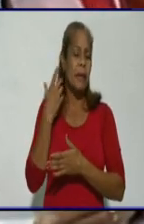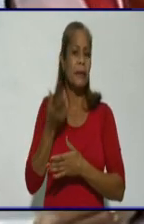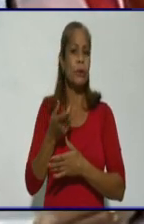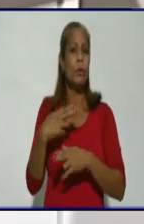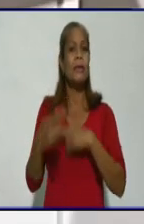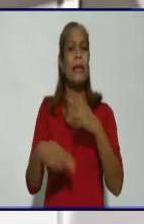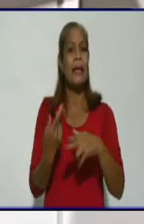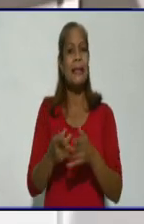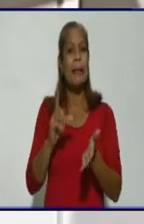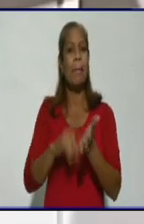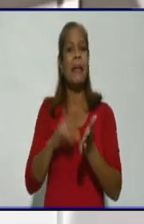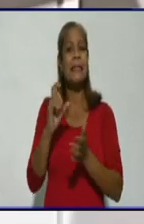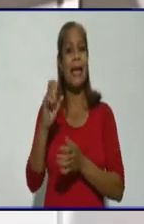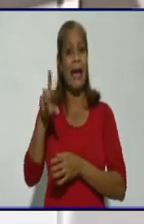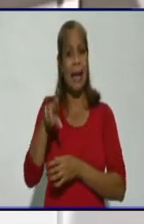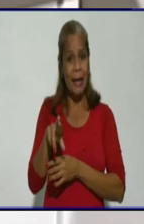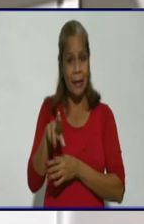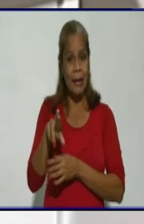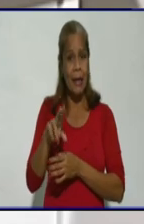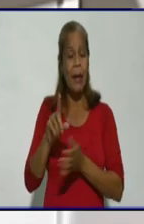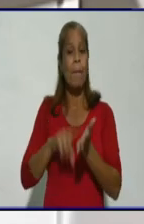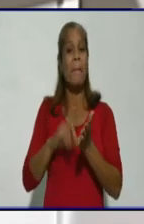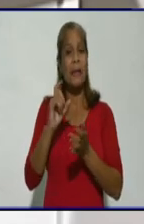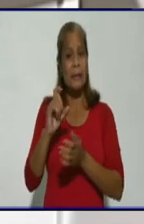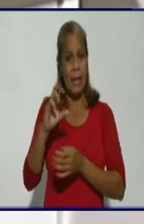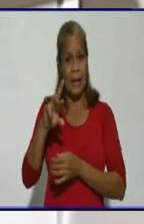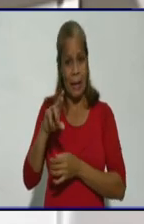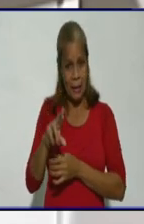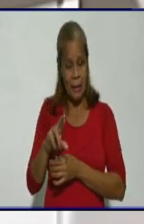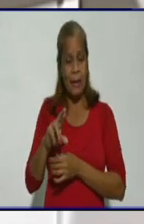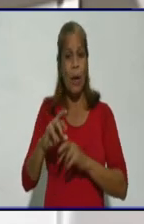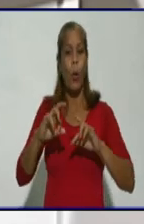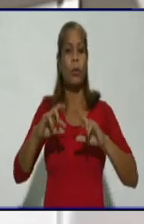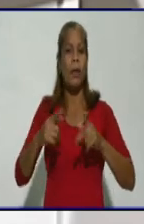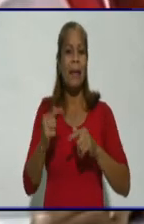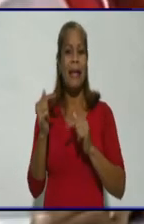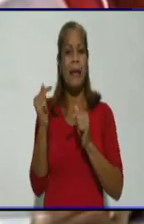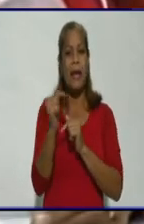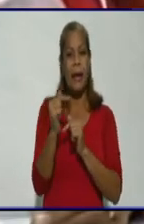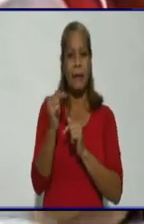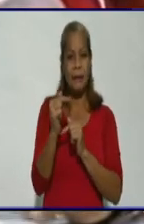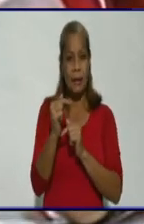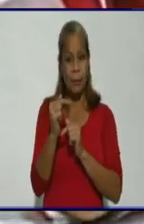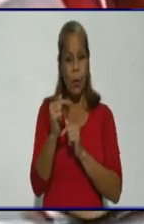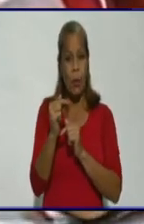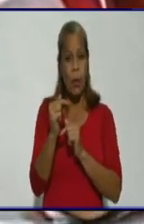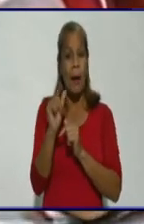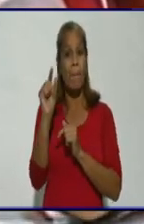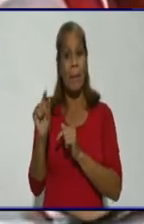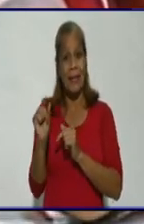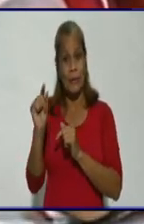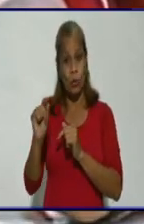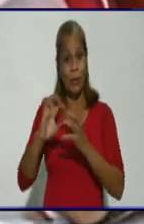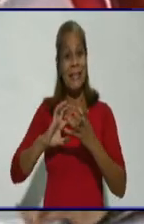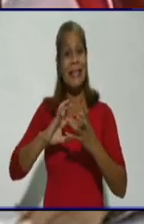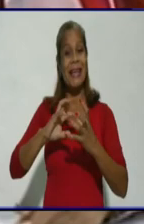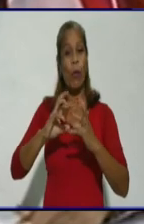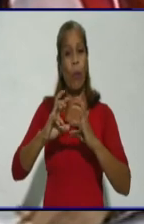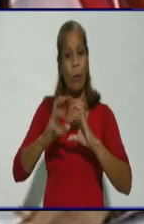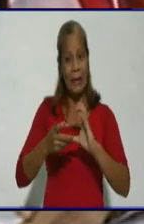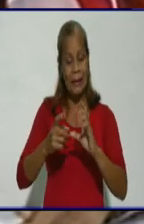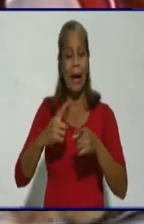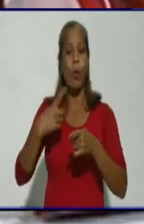evolutivos. Y al dar negativo a ese PCR, la persona sigue complicada con otras enfermedades,